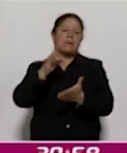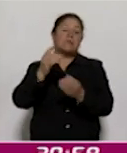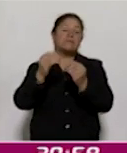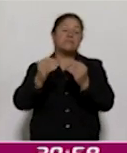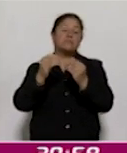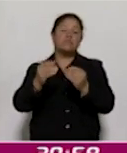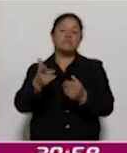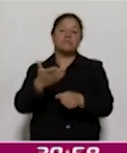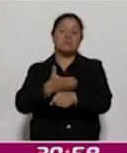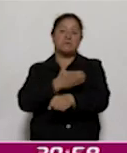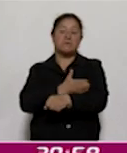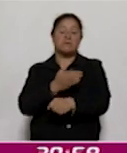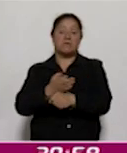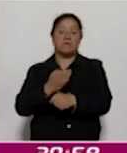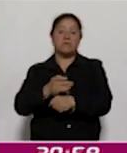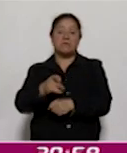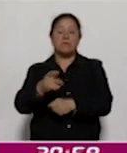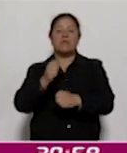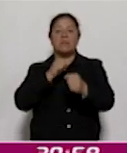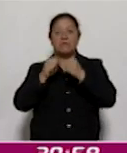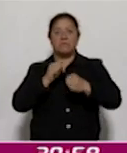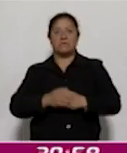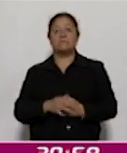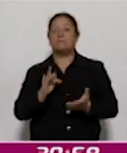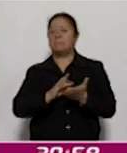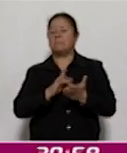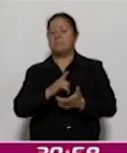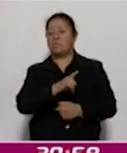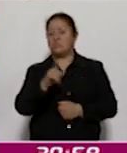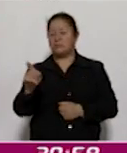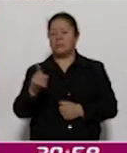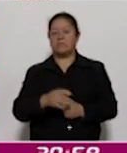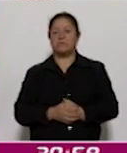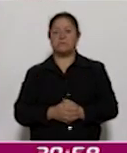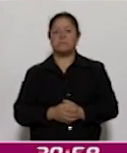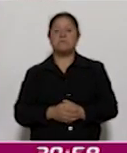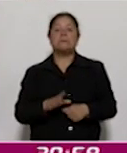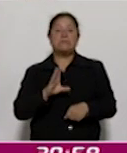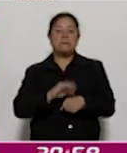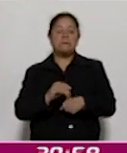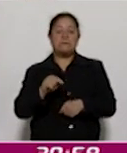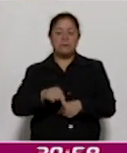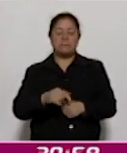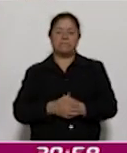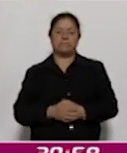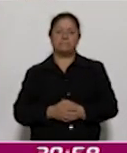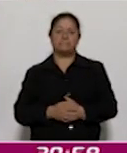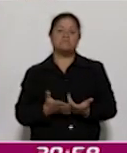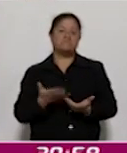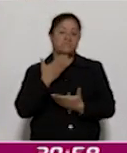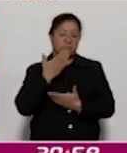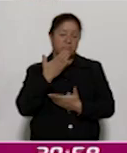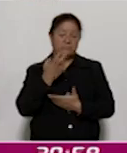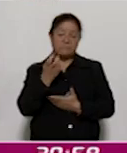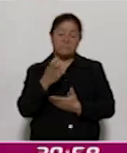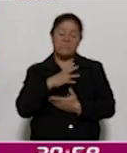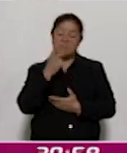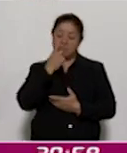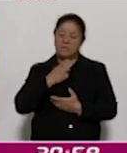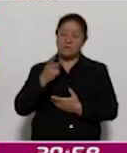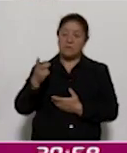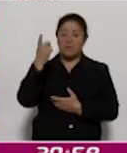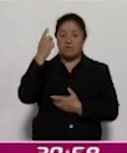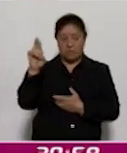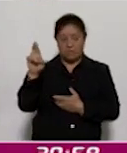acompañarnos en esta entrevista. Muchísimas gracias a ustedes por permitirme este espacio. Pues bien, estas fueron las declaraciones del